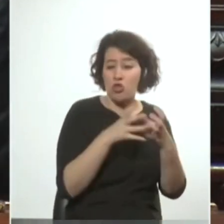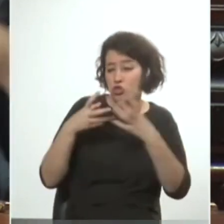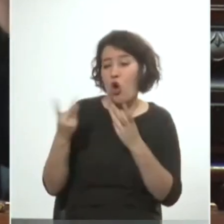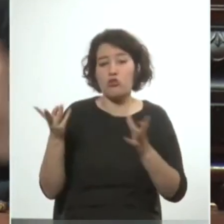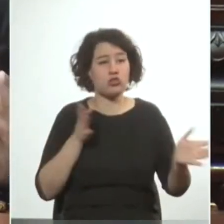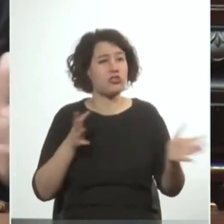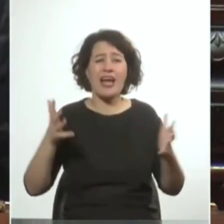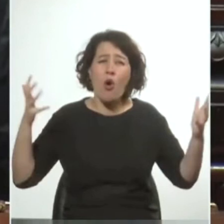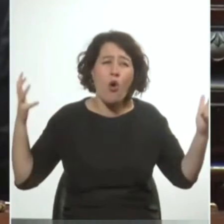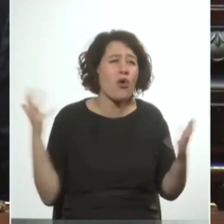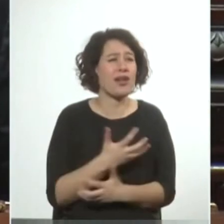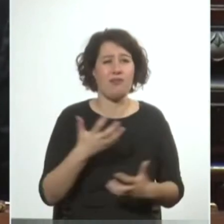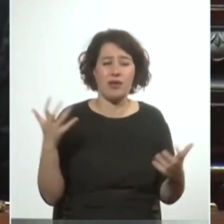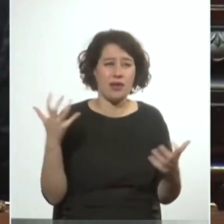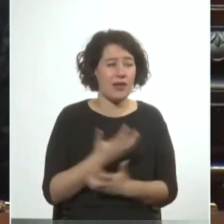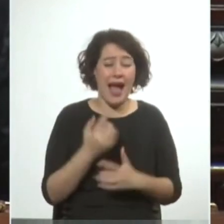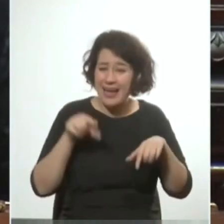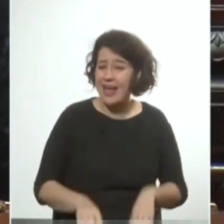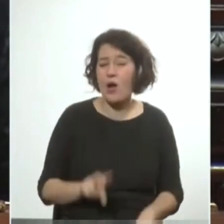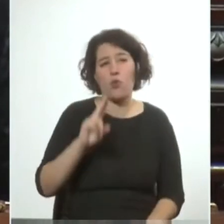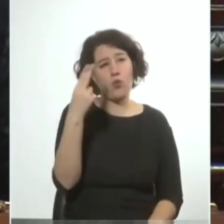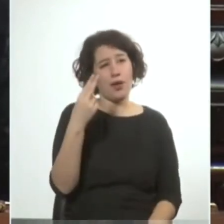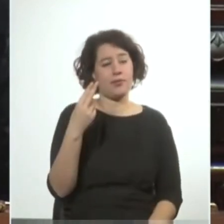y es horrible que haya eso sucedido en el Uruguay